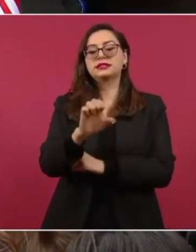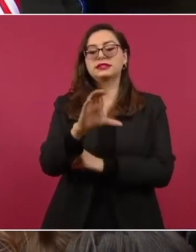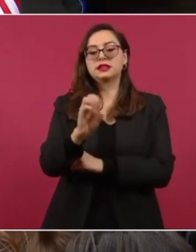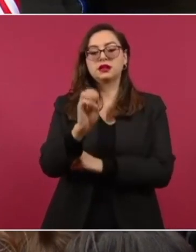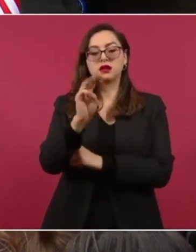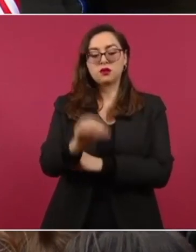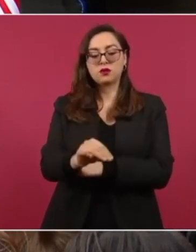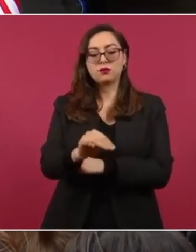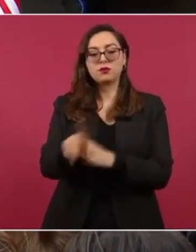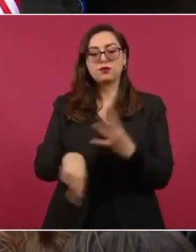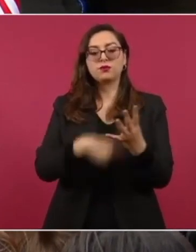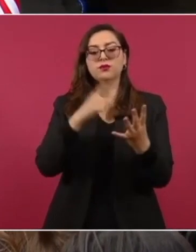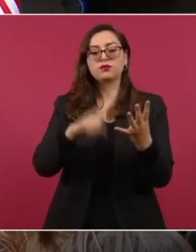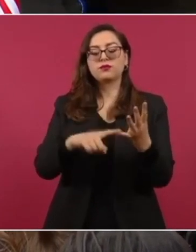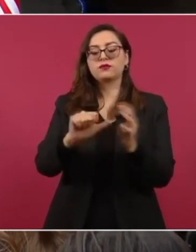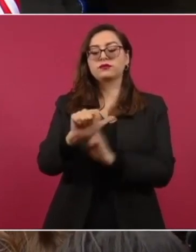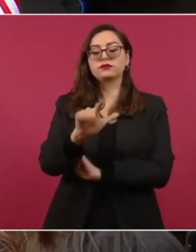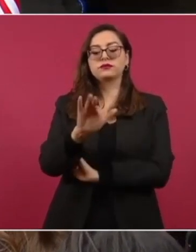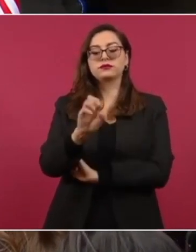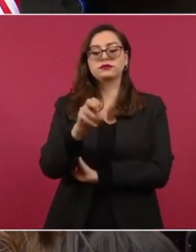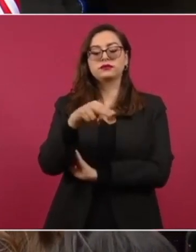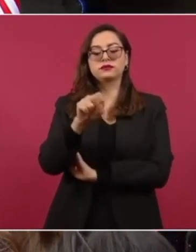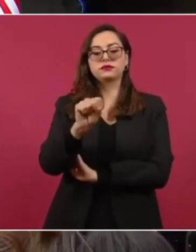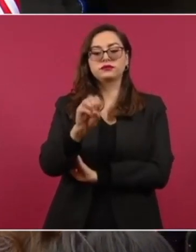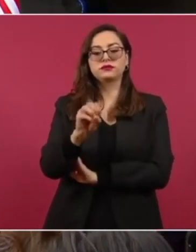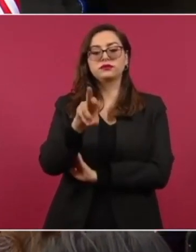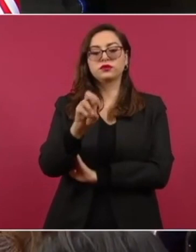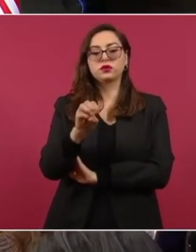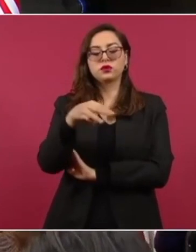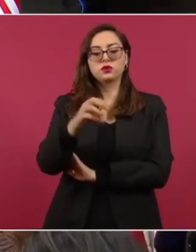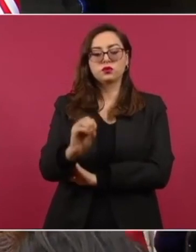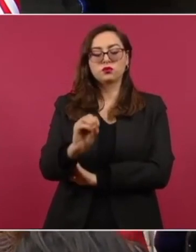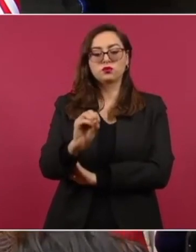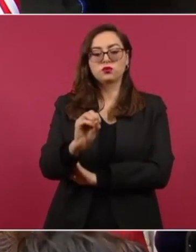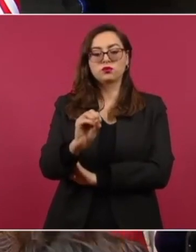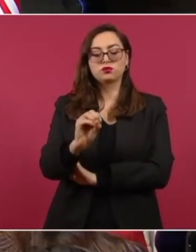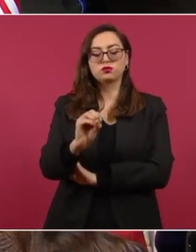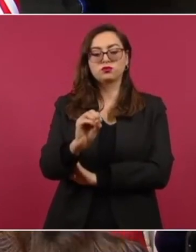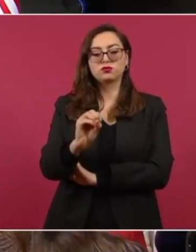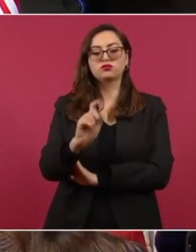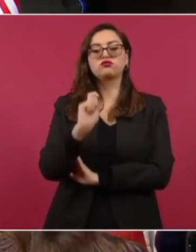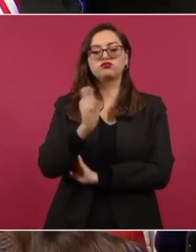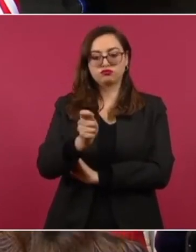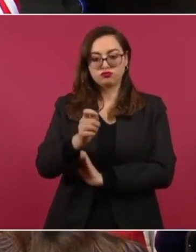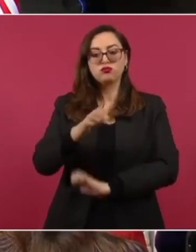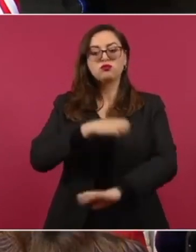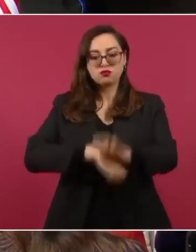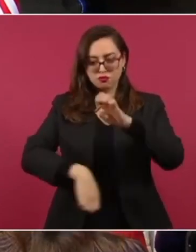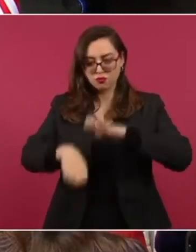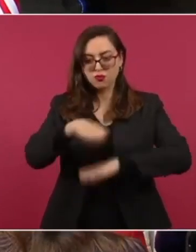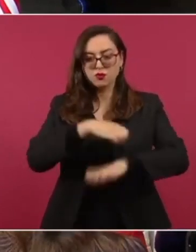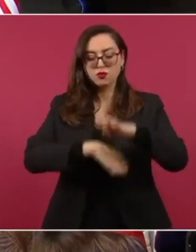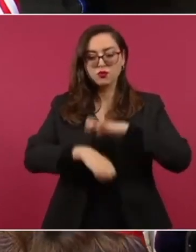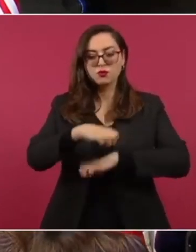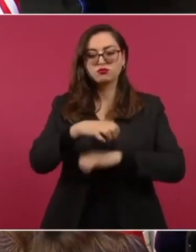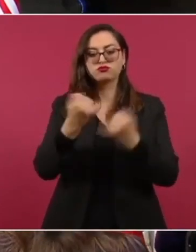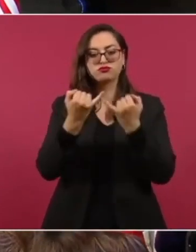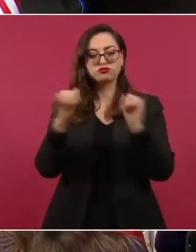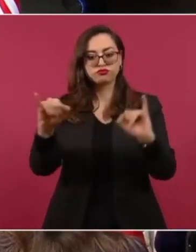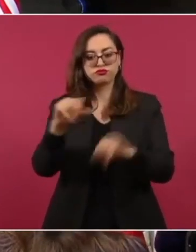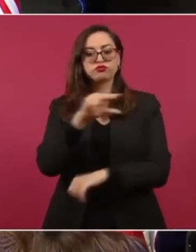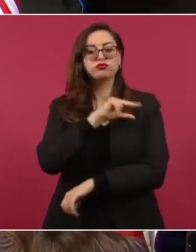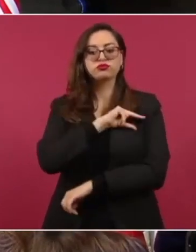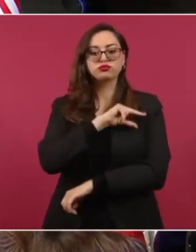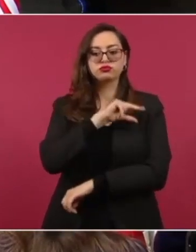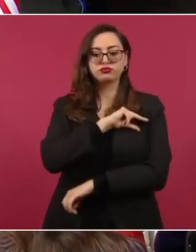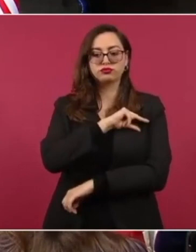y Alfonso Romo Garza, en su carácter de empresario independiente.